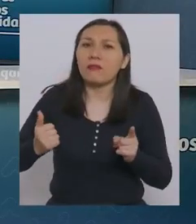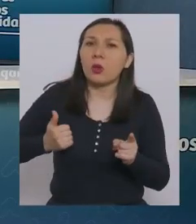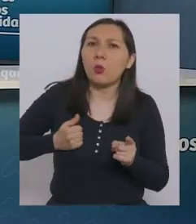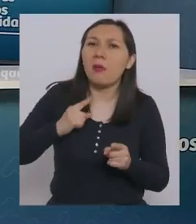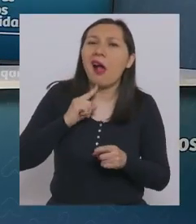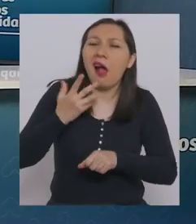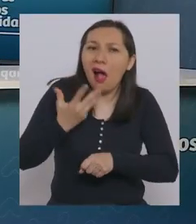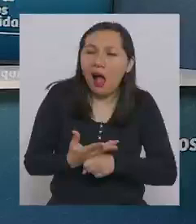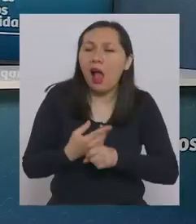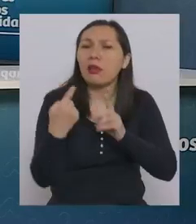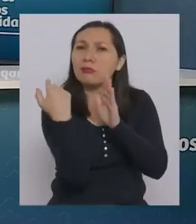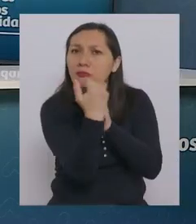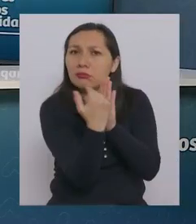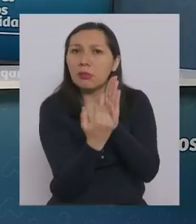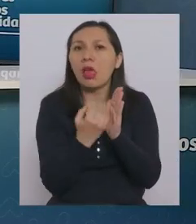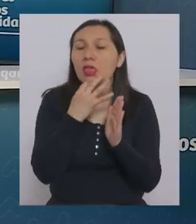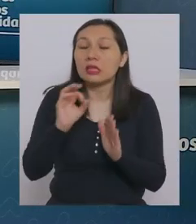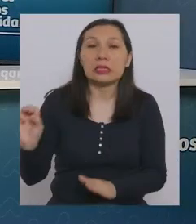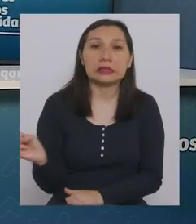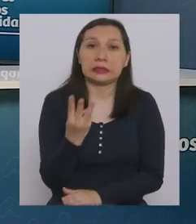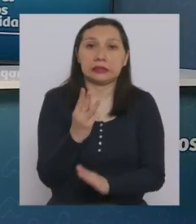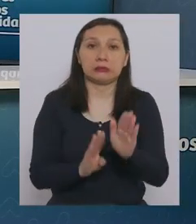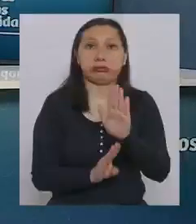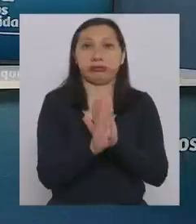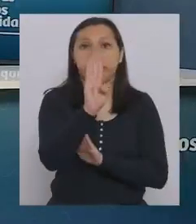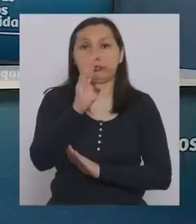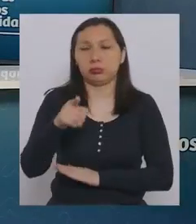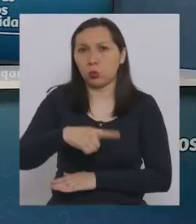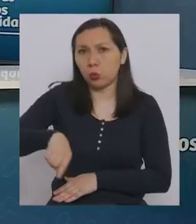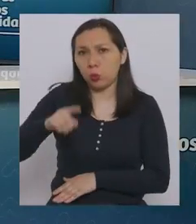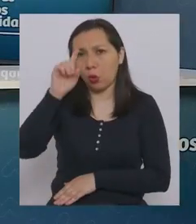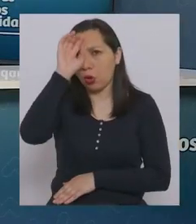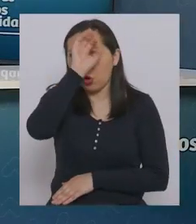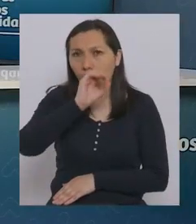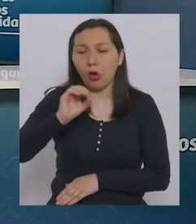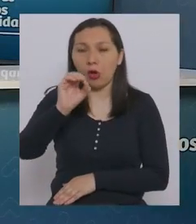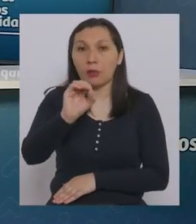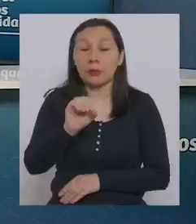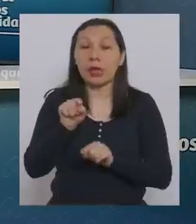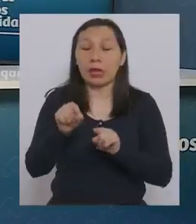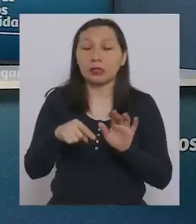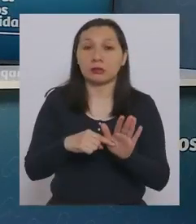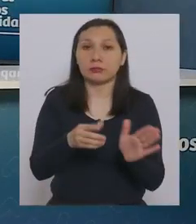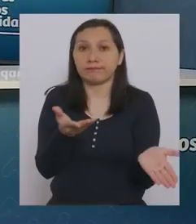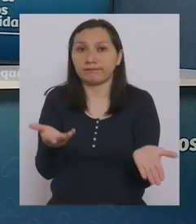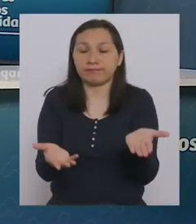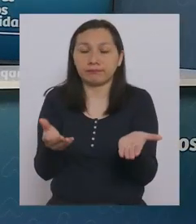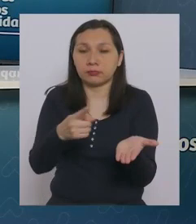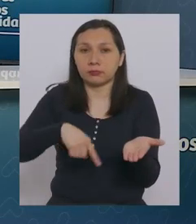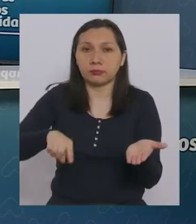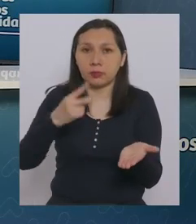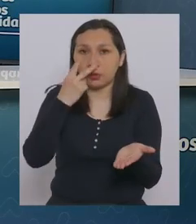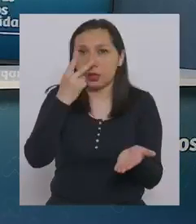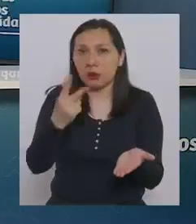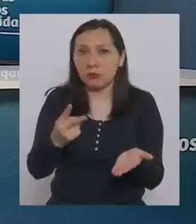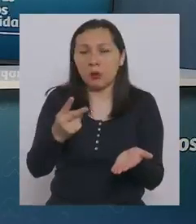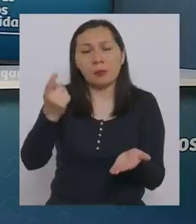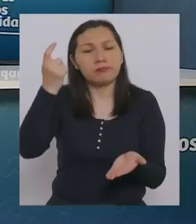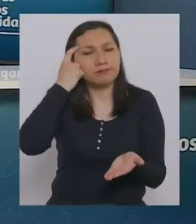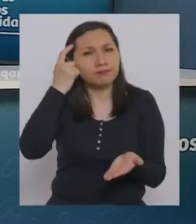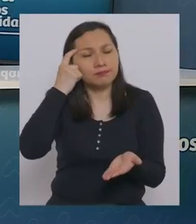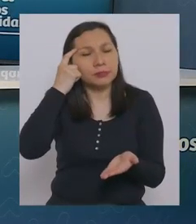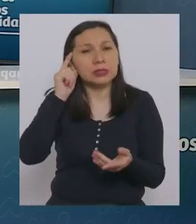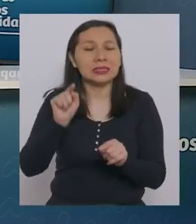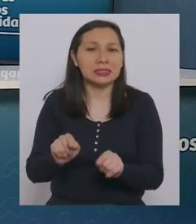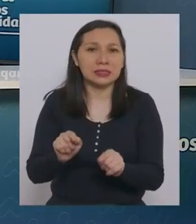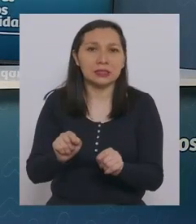para que se hable de una tercera ola a juicio de ustedes. Y también, dado este escenario, si es que se está pensando en